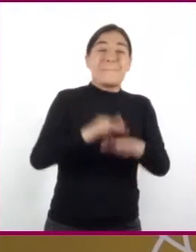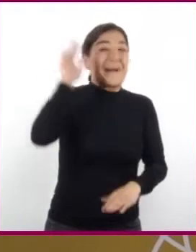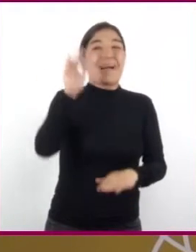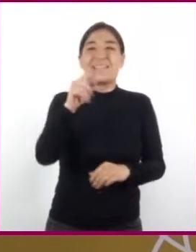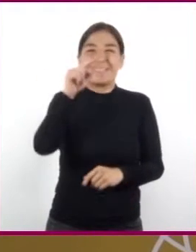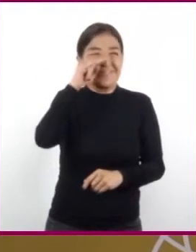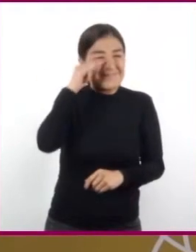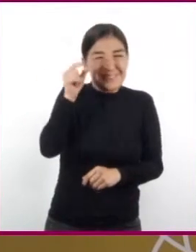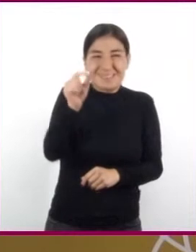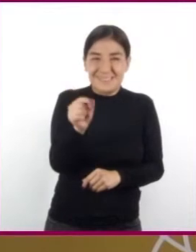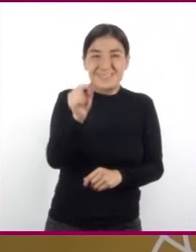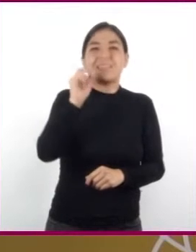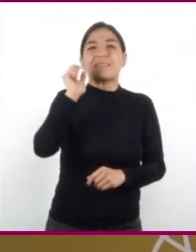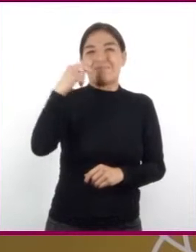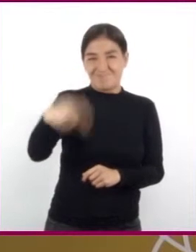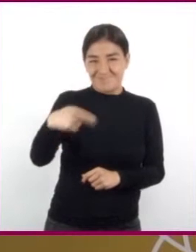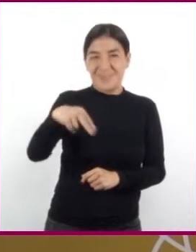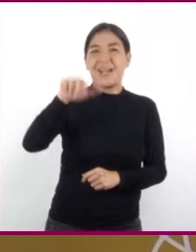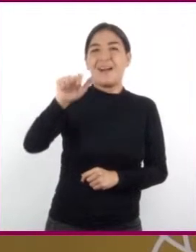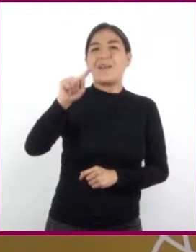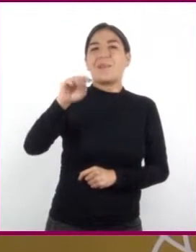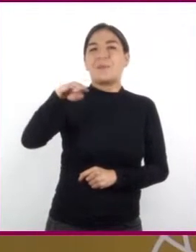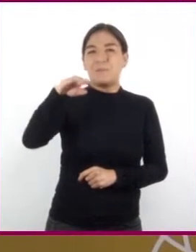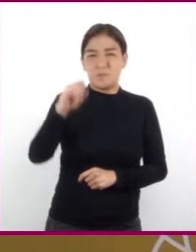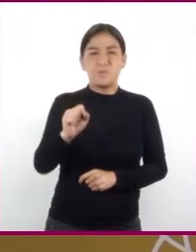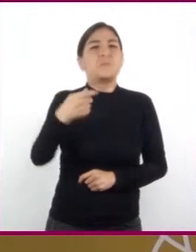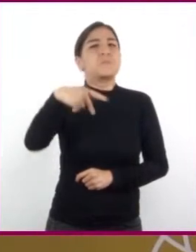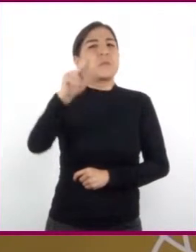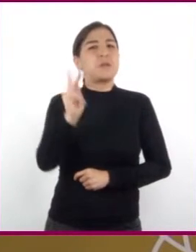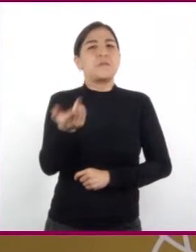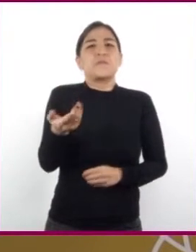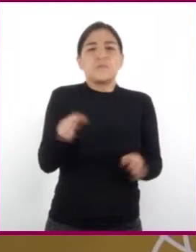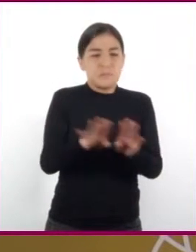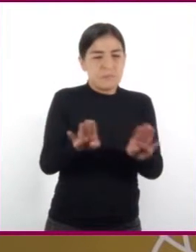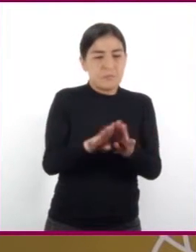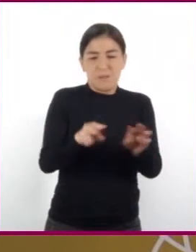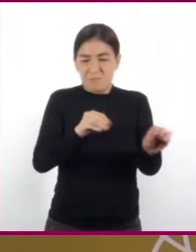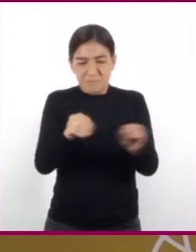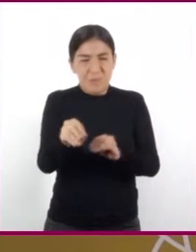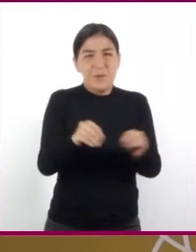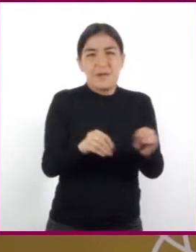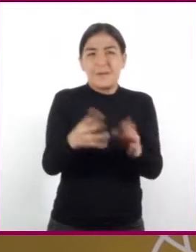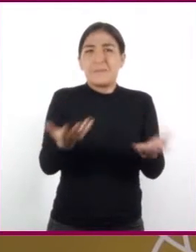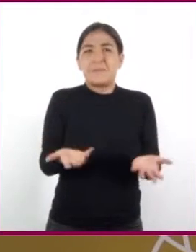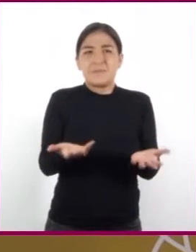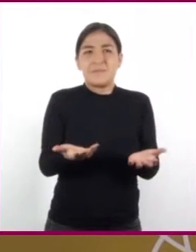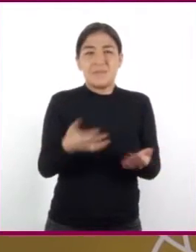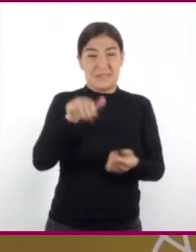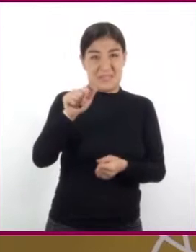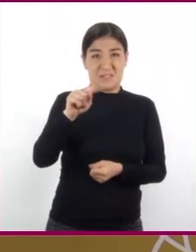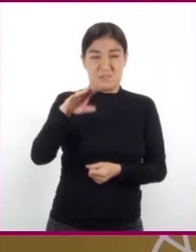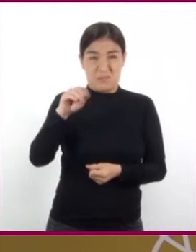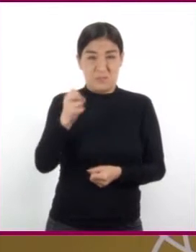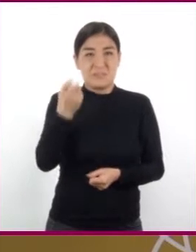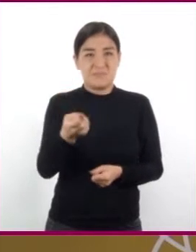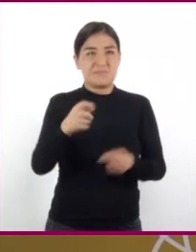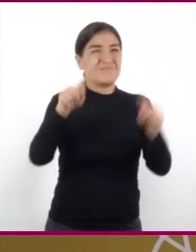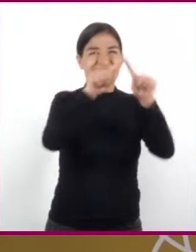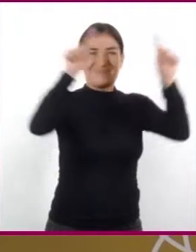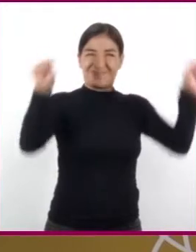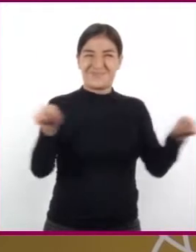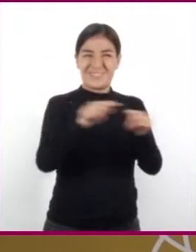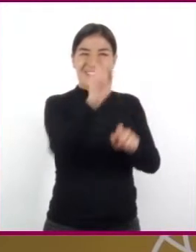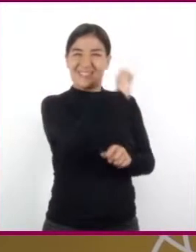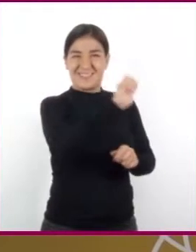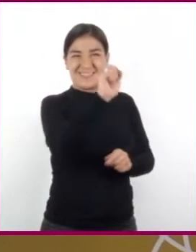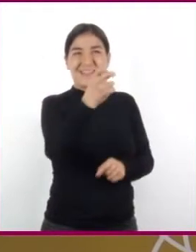Pequenísimas esferas llamadas átomos. Pero, ¿cómo es eso de que se mueven los átomos de este pizarrón que está